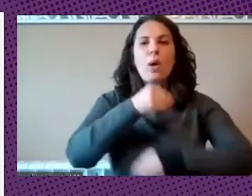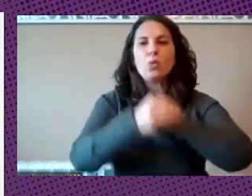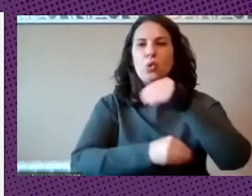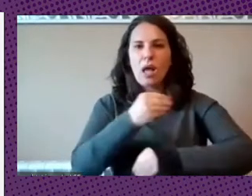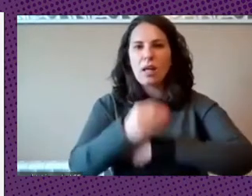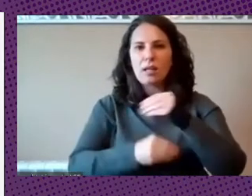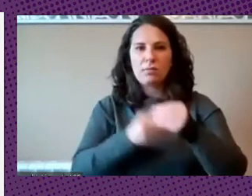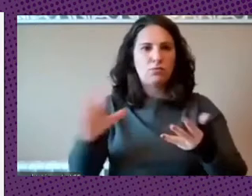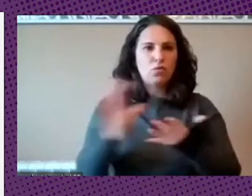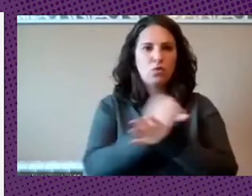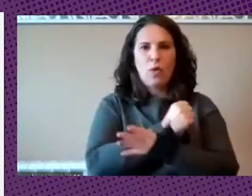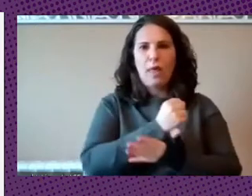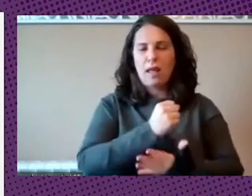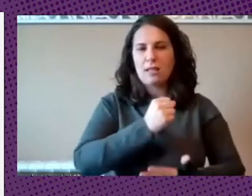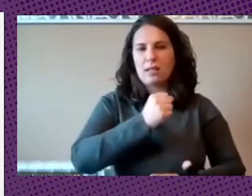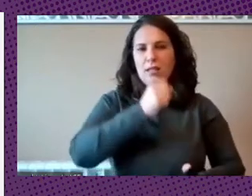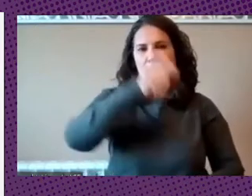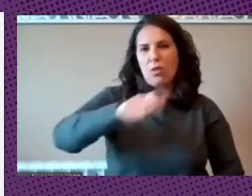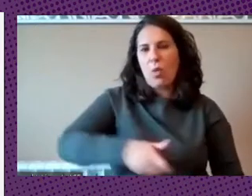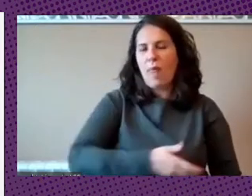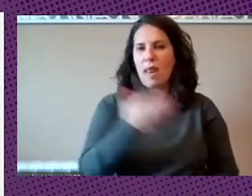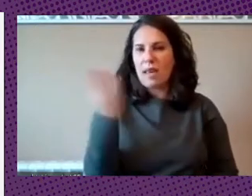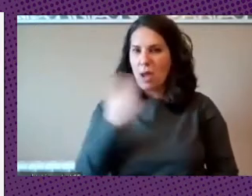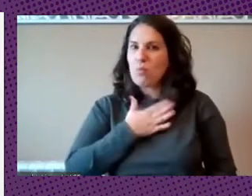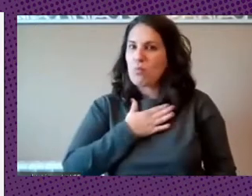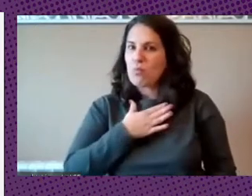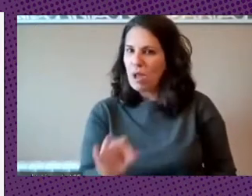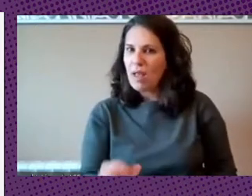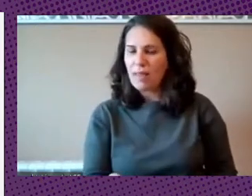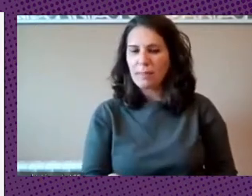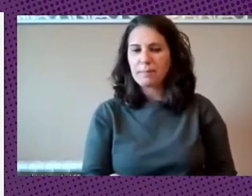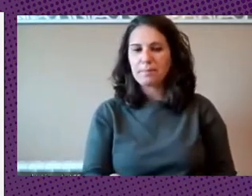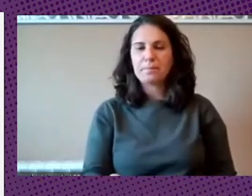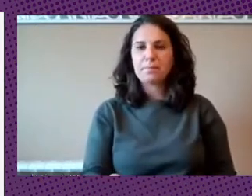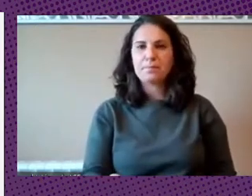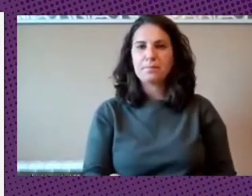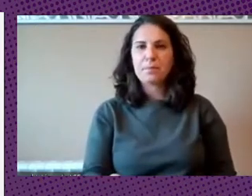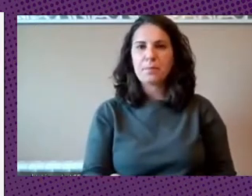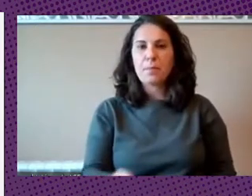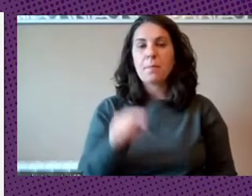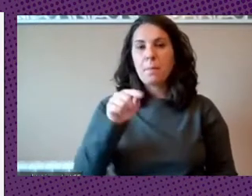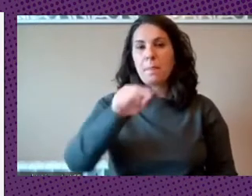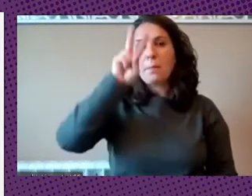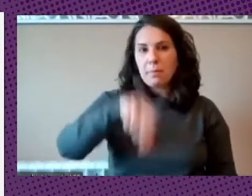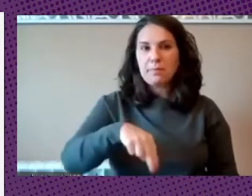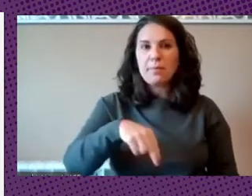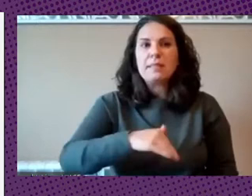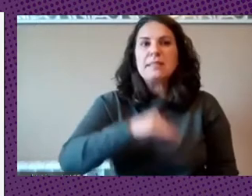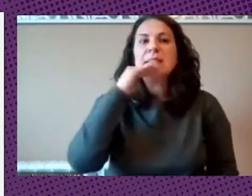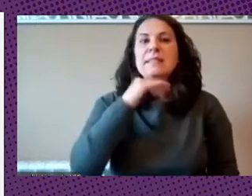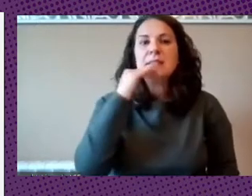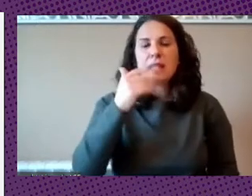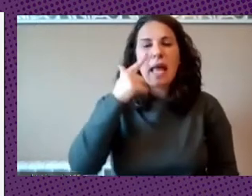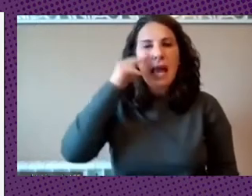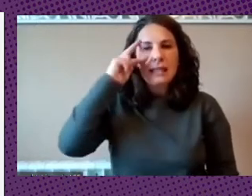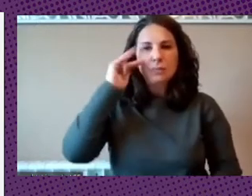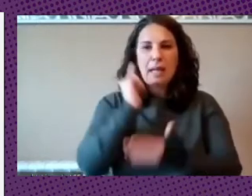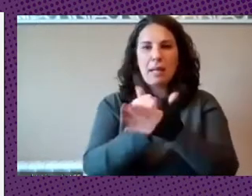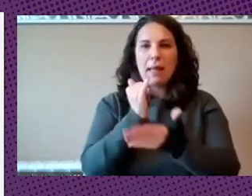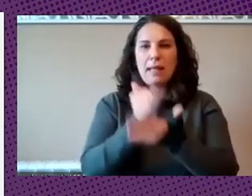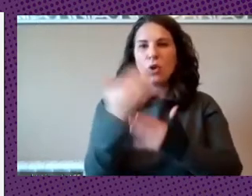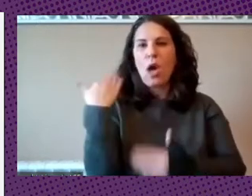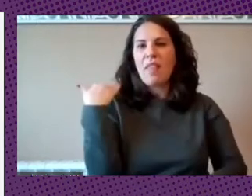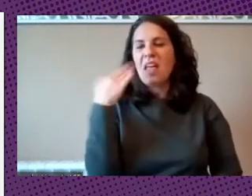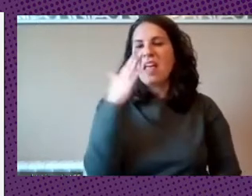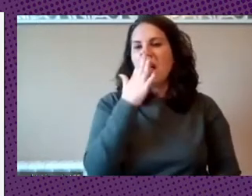por toda la ciudadanía eso era casi un experimento hace cinco o seis